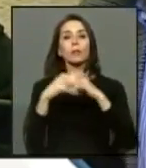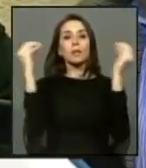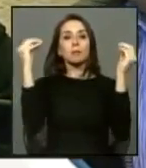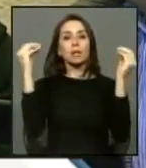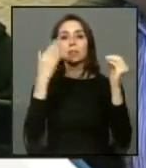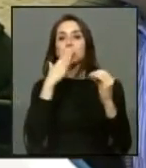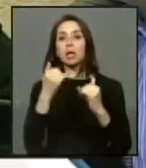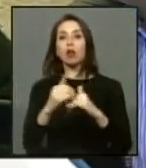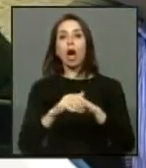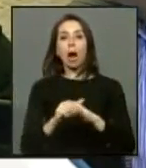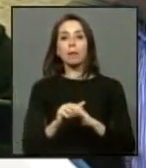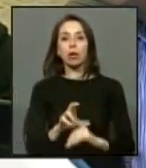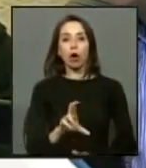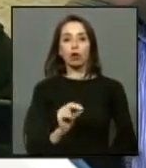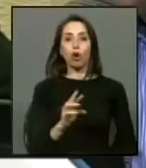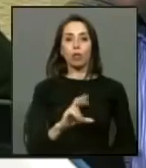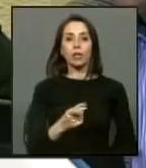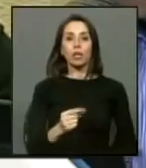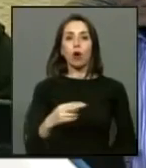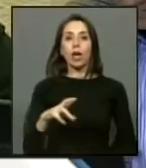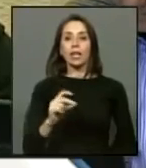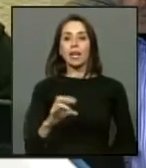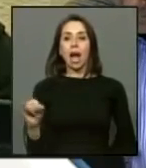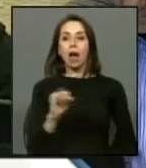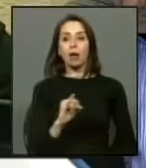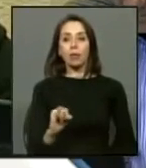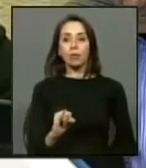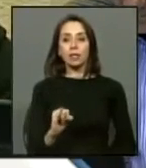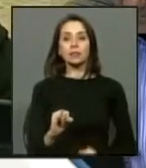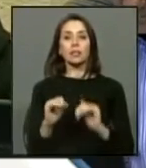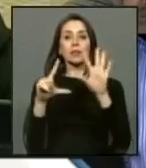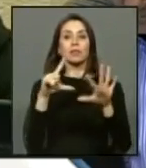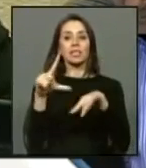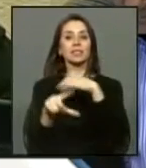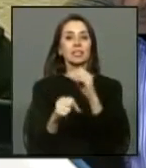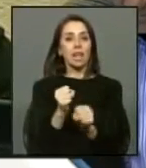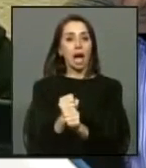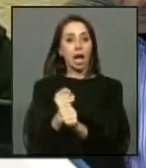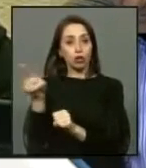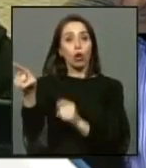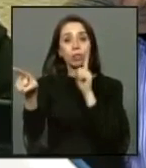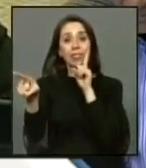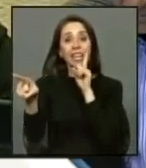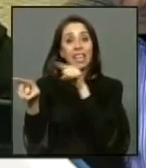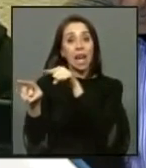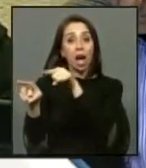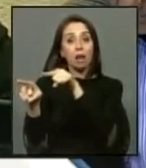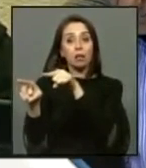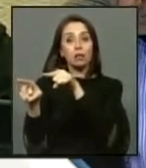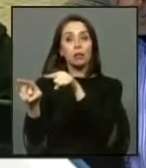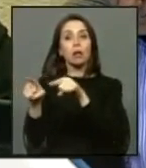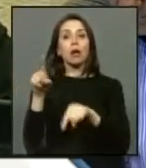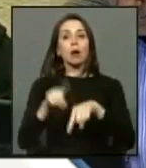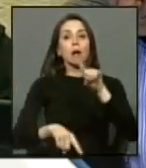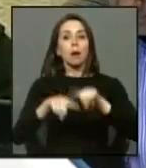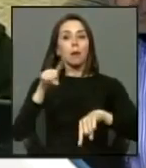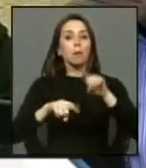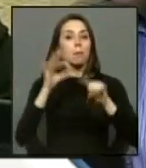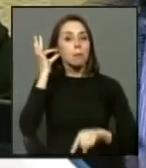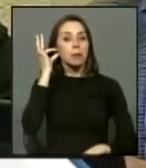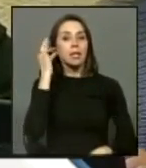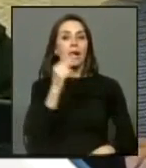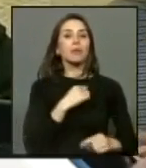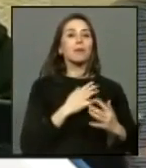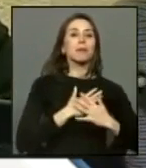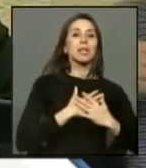de tu mejor amigo Rodrigo Hernández a los 17 años también o de la prima de tus